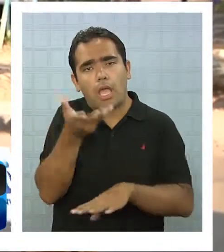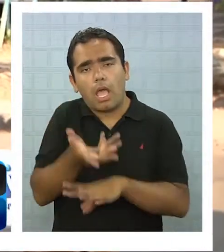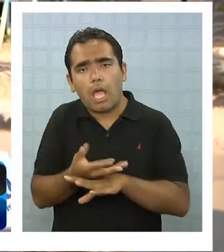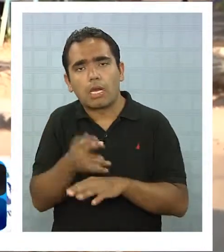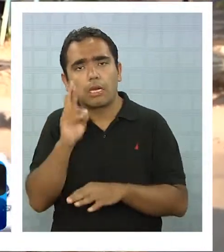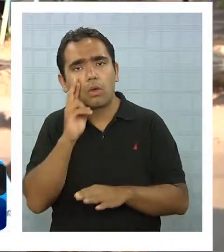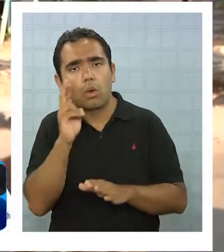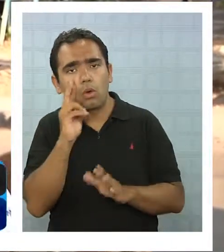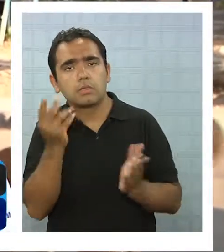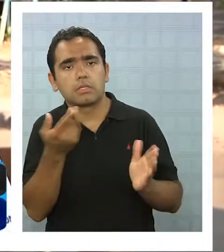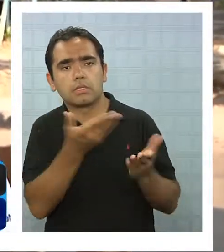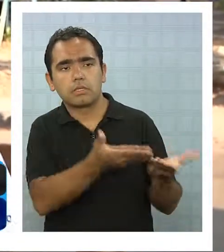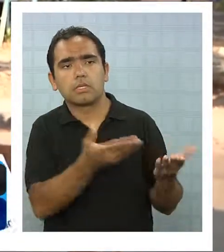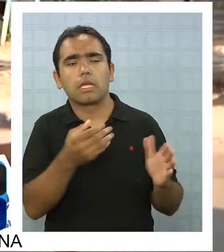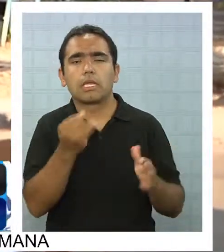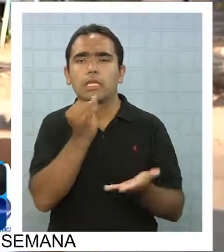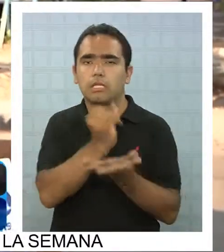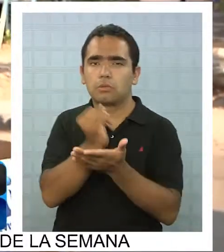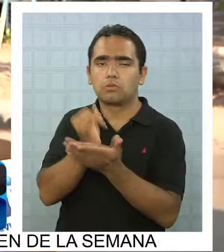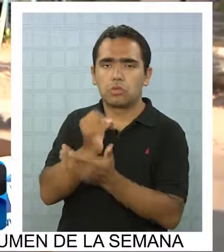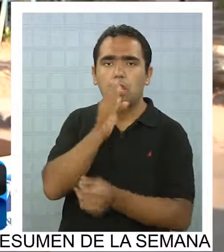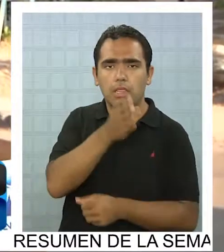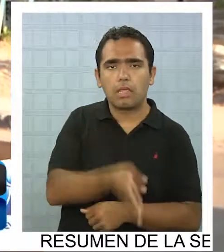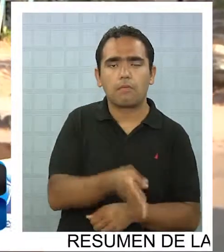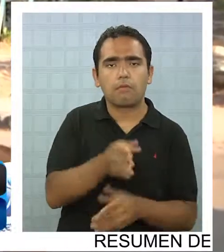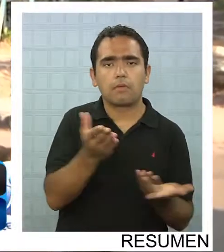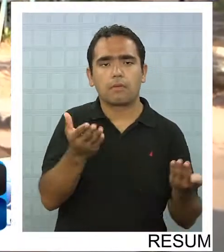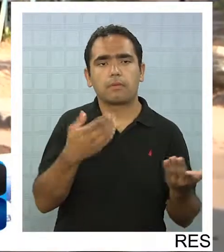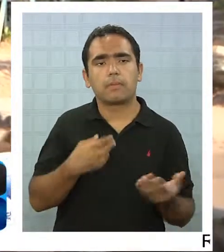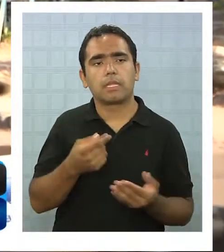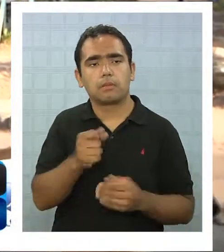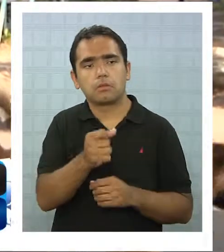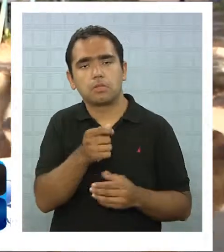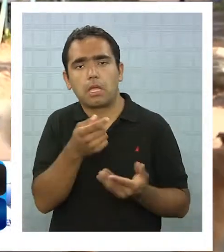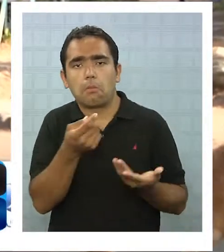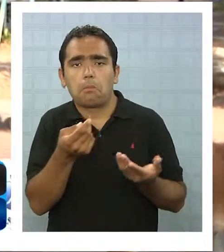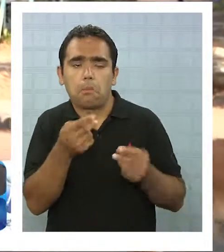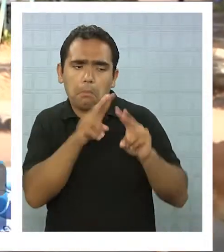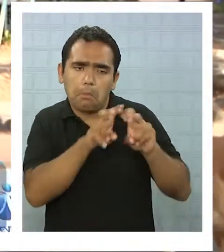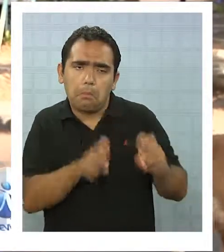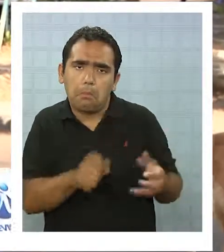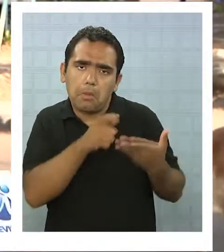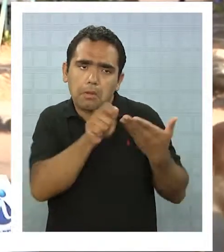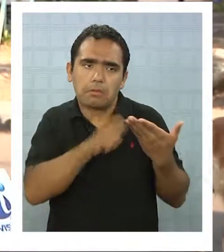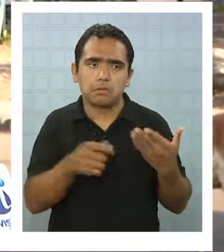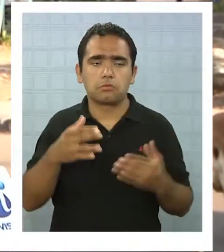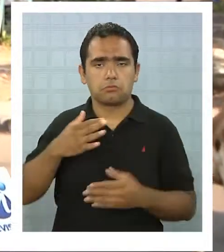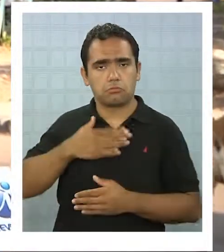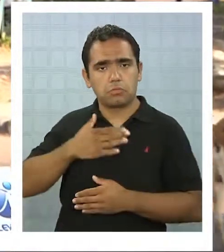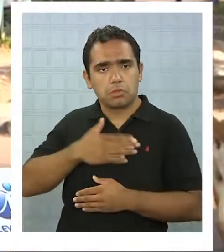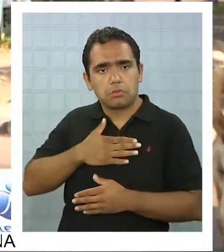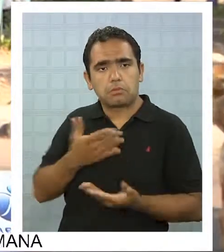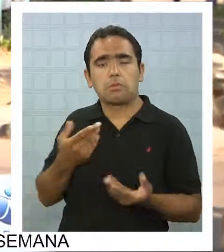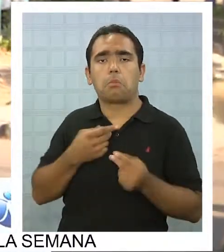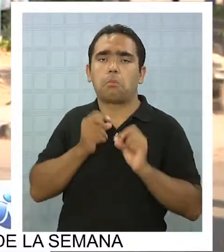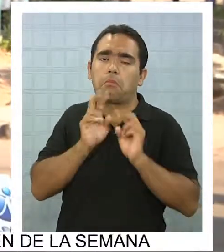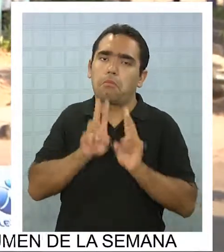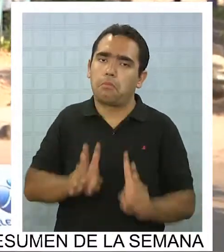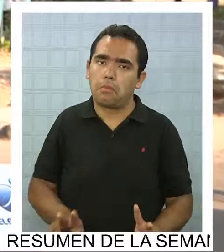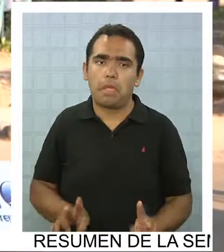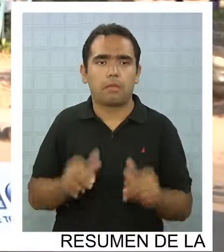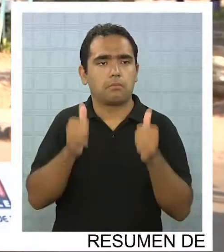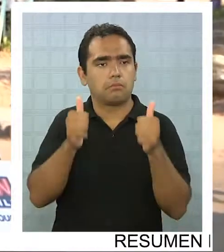deben reconocer eso, hay instituciones que deben funcionar y revisar, si quieren revisar, que revisen. Personalmente estoy terriblemente